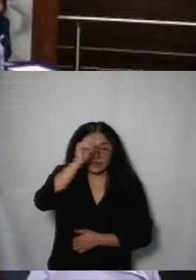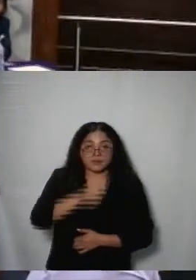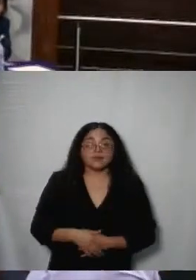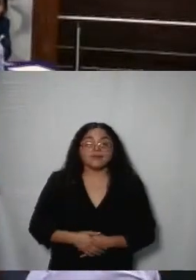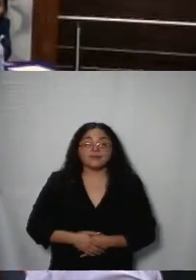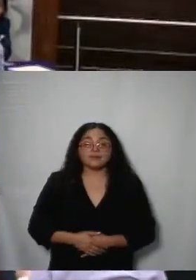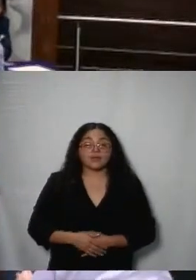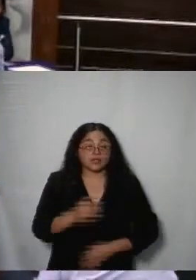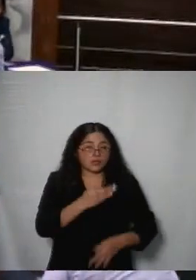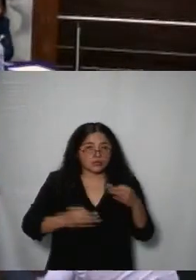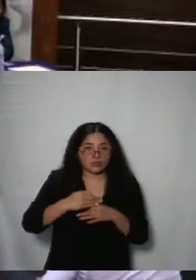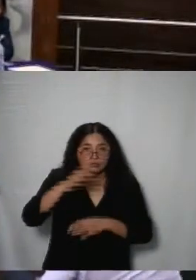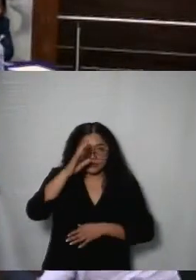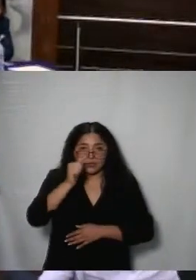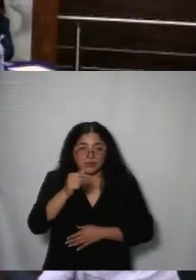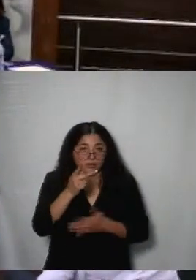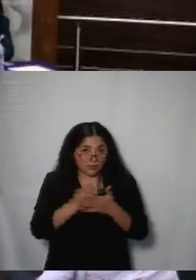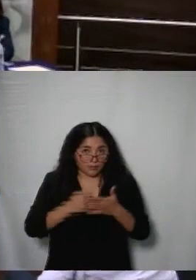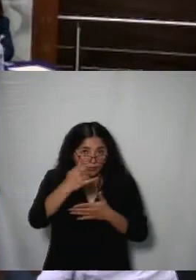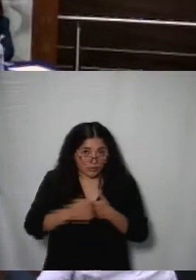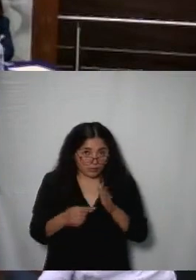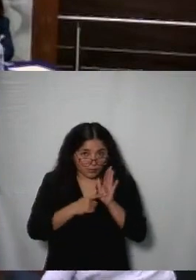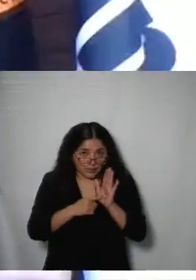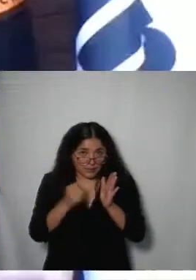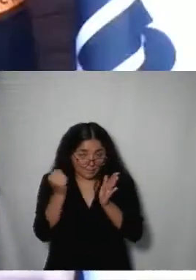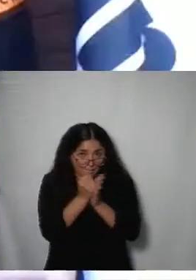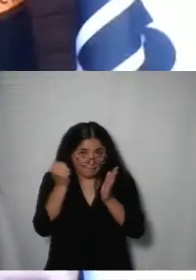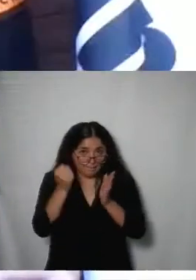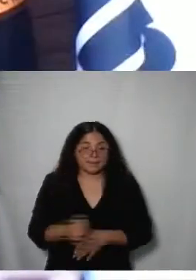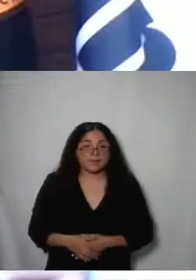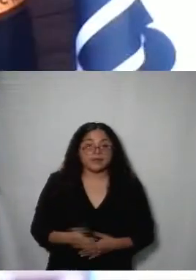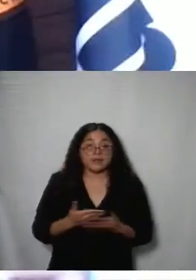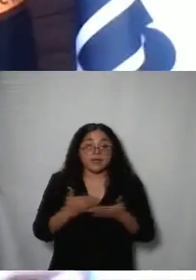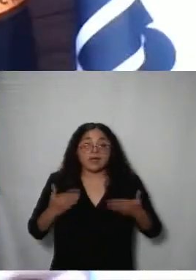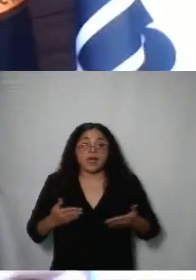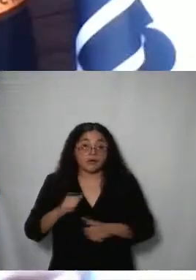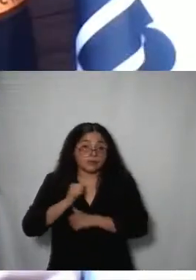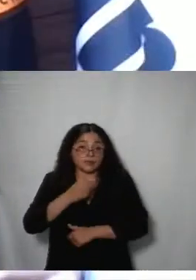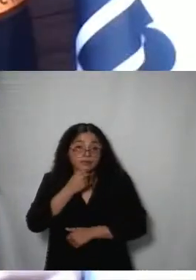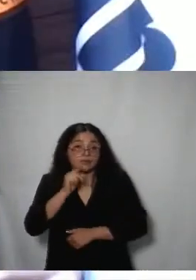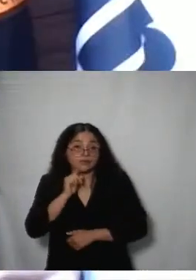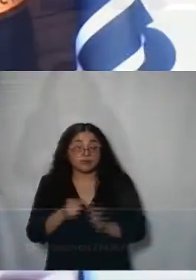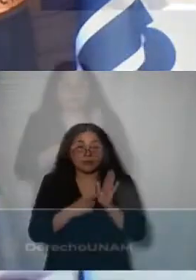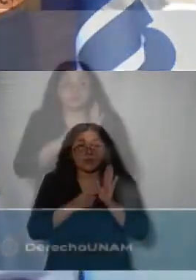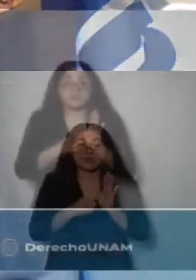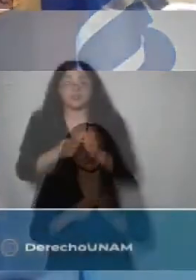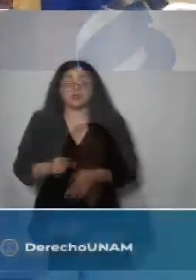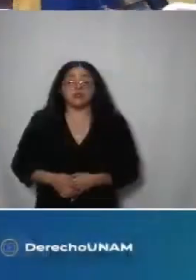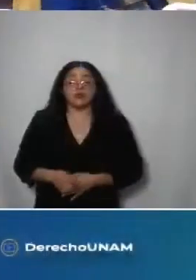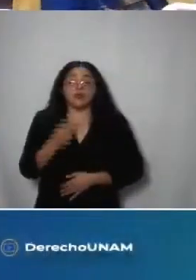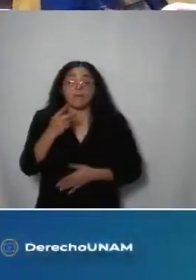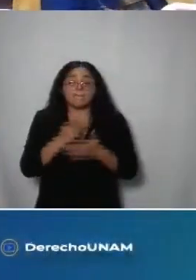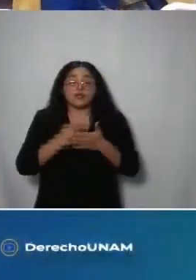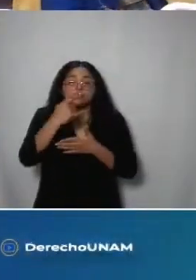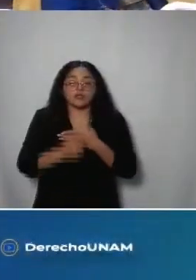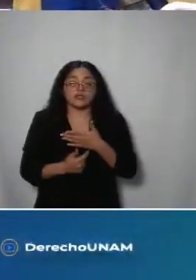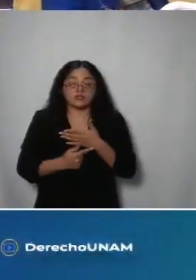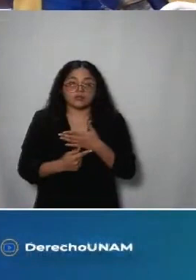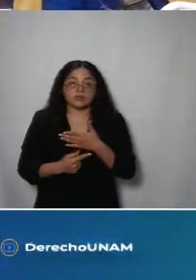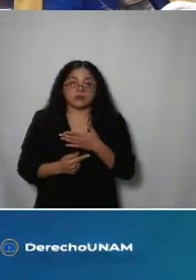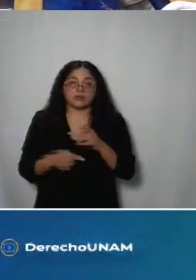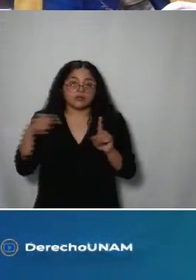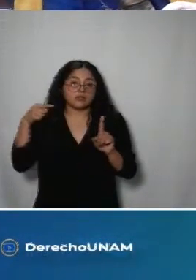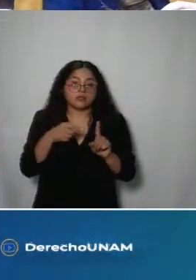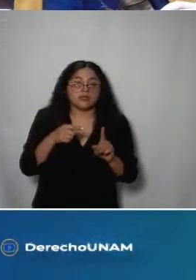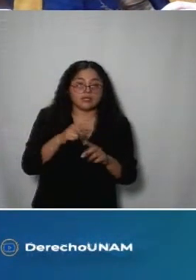a favor se aprueban por unanimidad los cuatro proyectos presentados comisionadas y comisionados está a su consideración un proyecto de